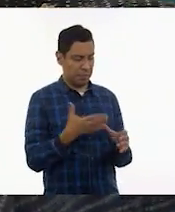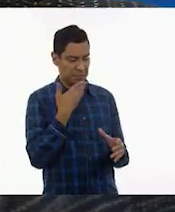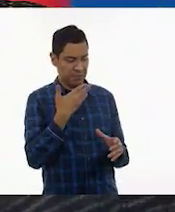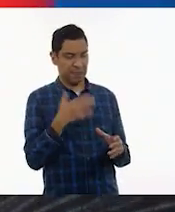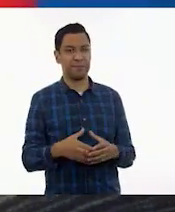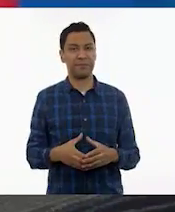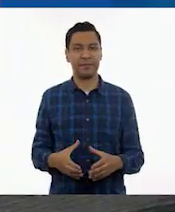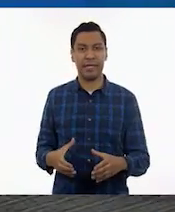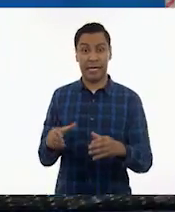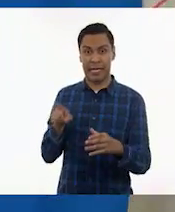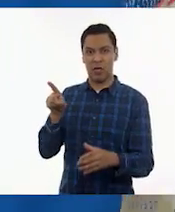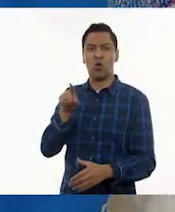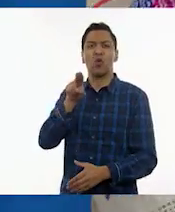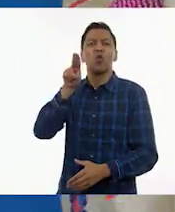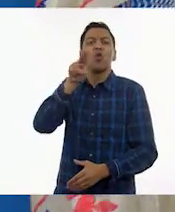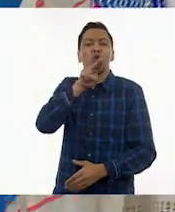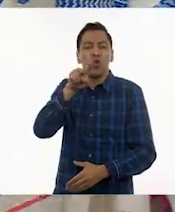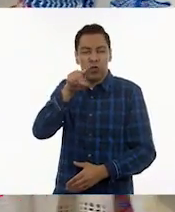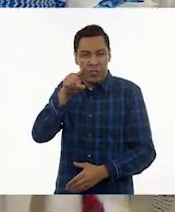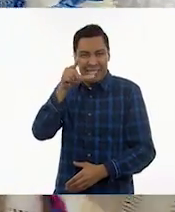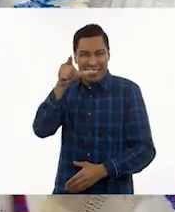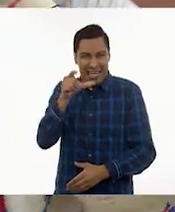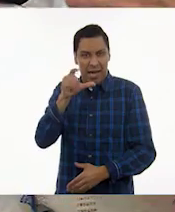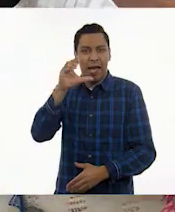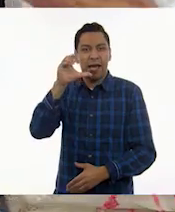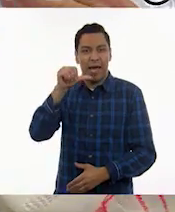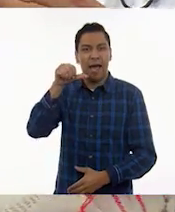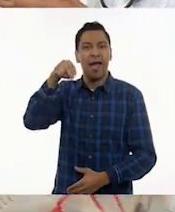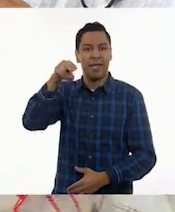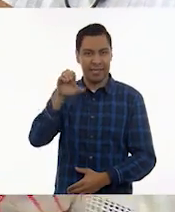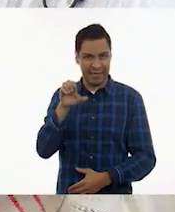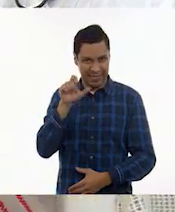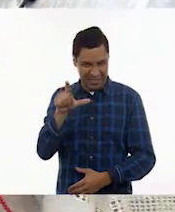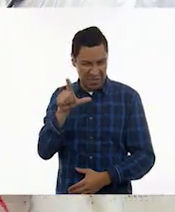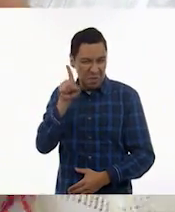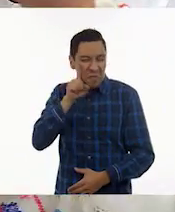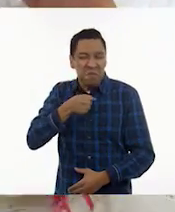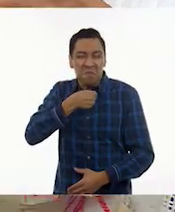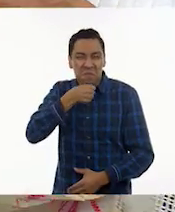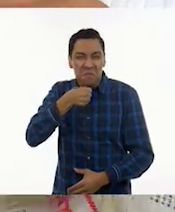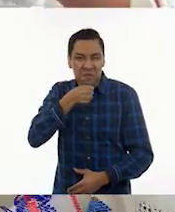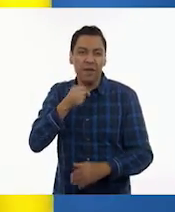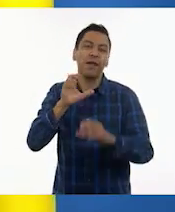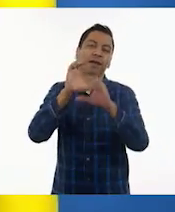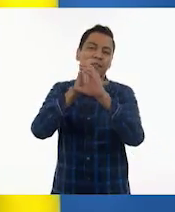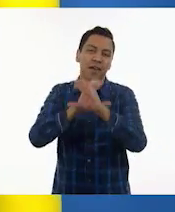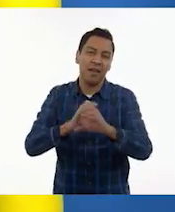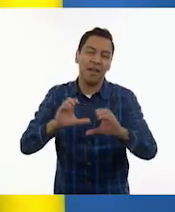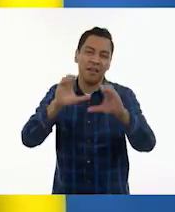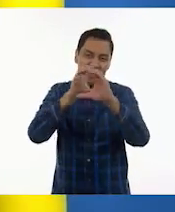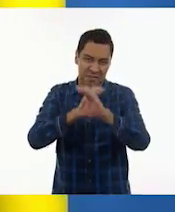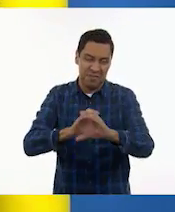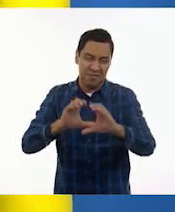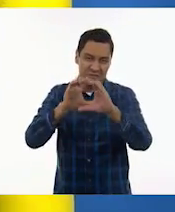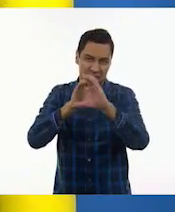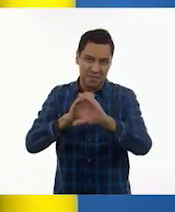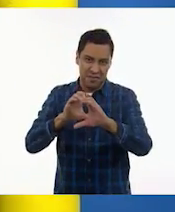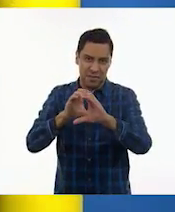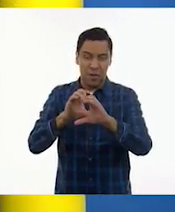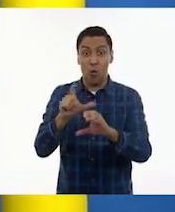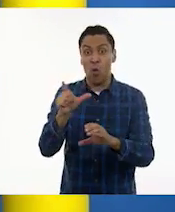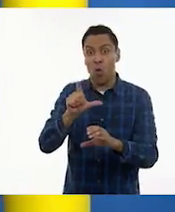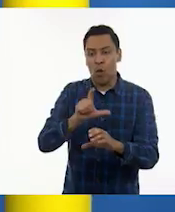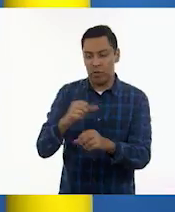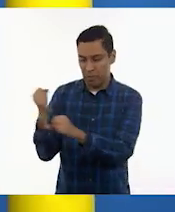Y Eichmucané va a cantar una canción. Porque generalmente las personas, cuando hacen su limpieza,